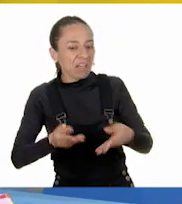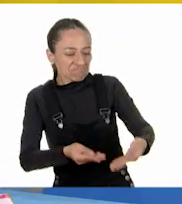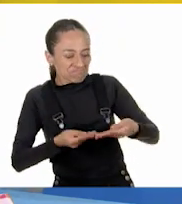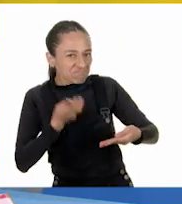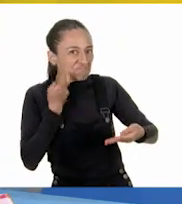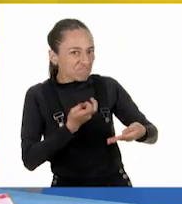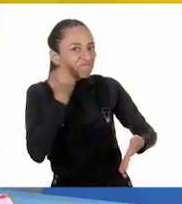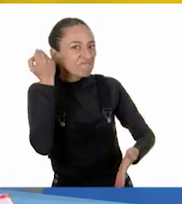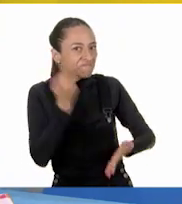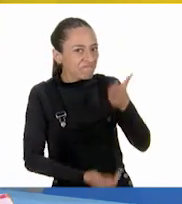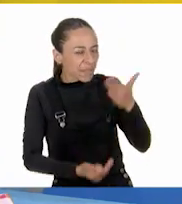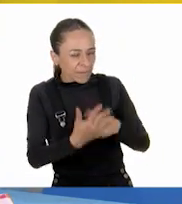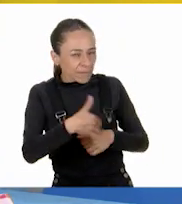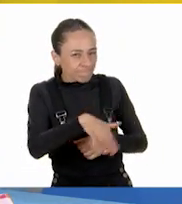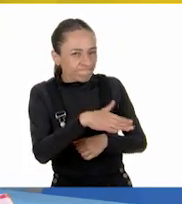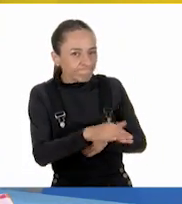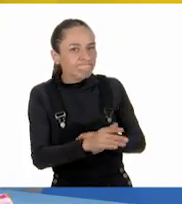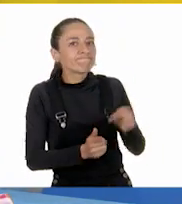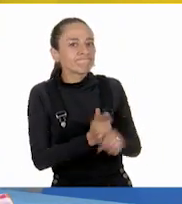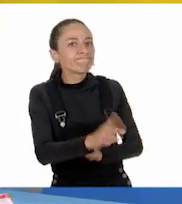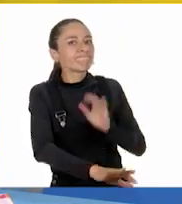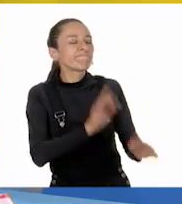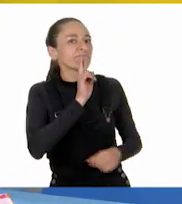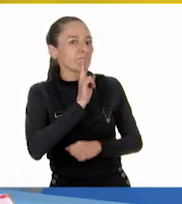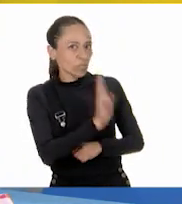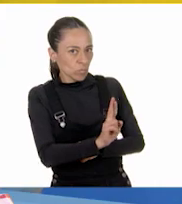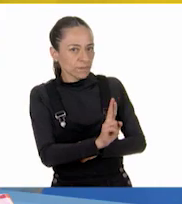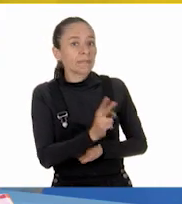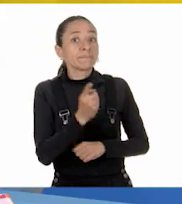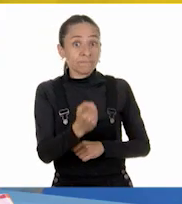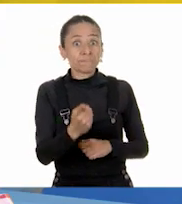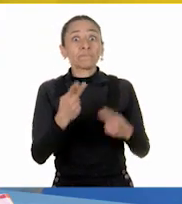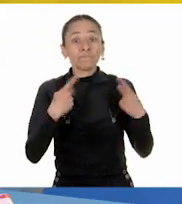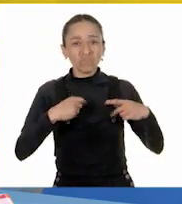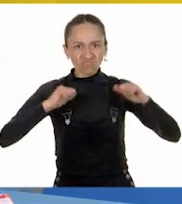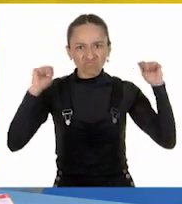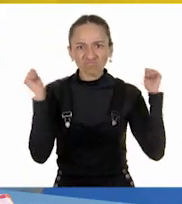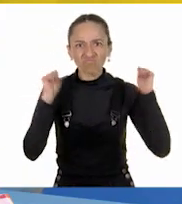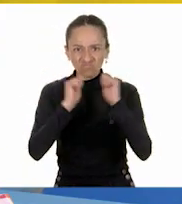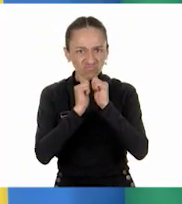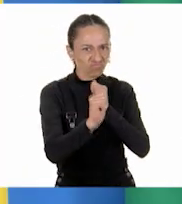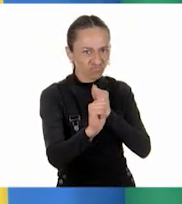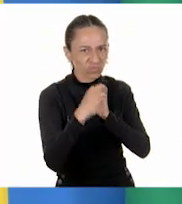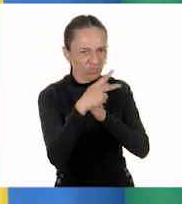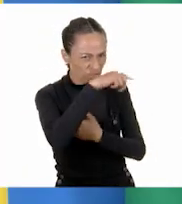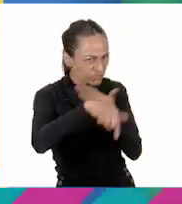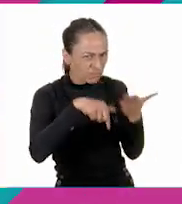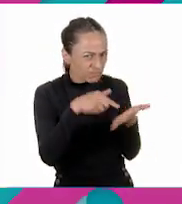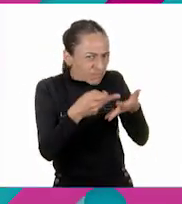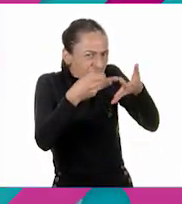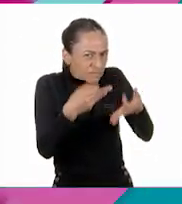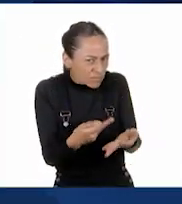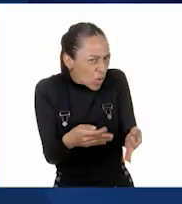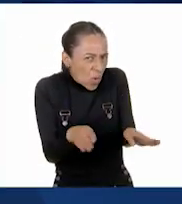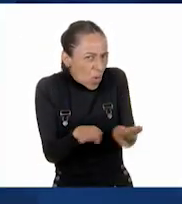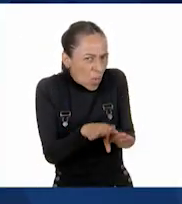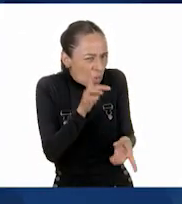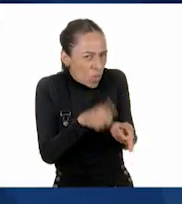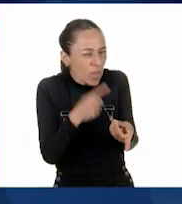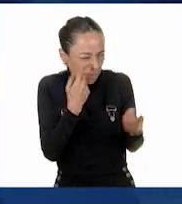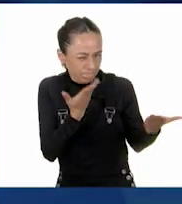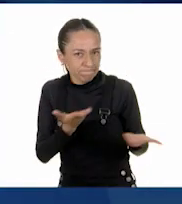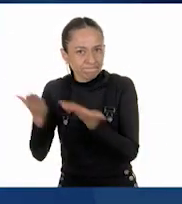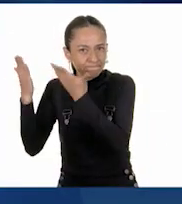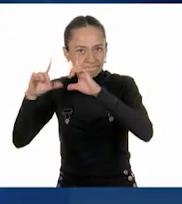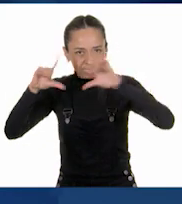la posición en la que va un corredor. Vamos a leer el informe. Muy bien, vamos a leerlo.